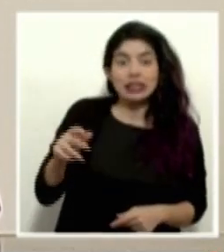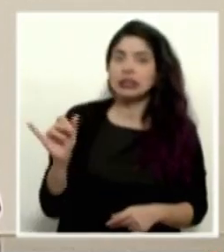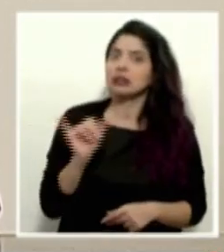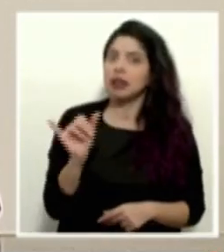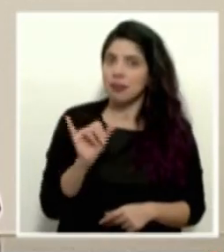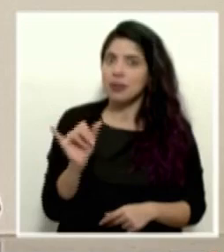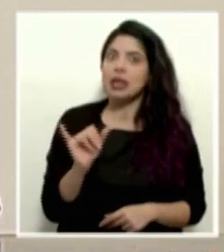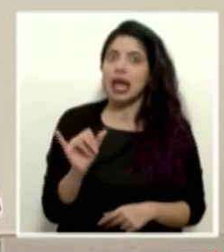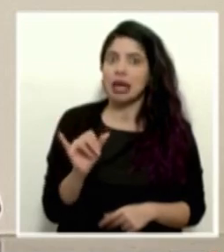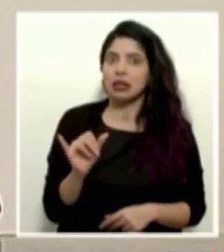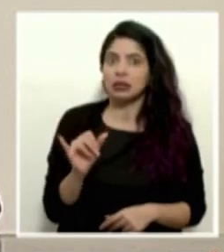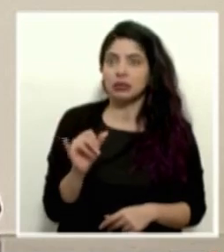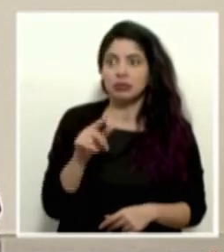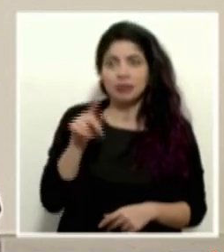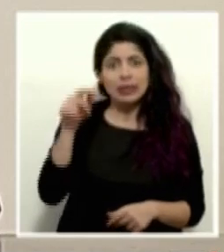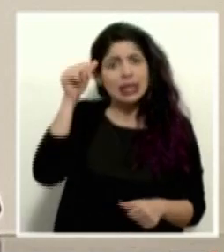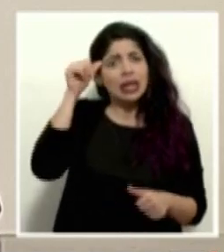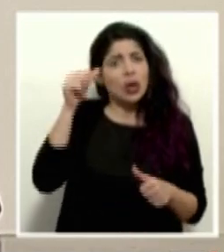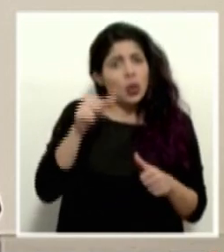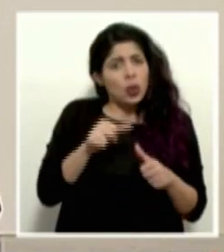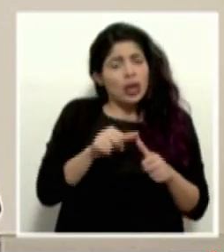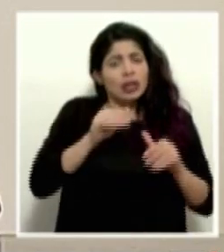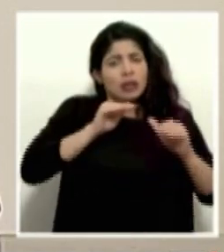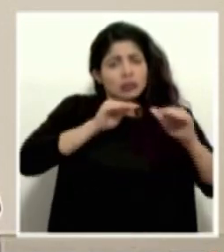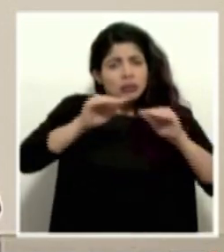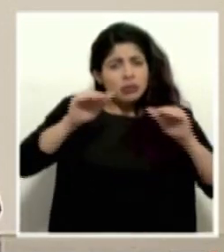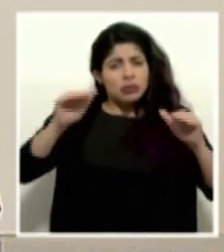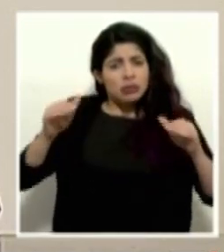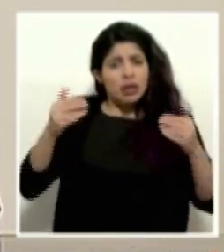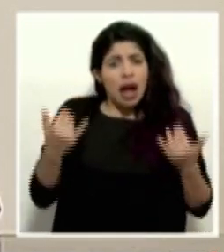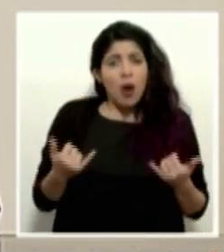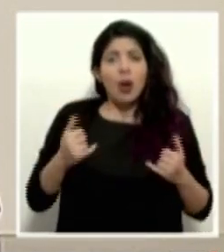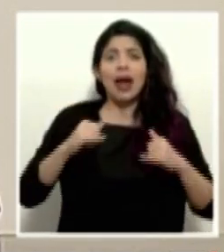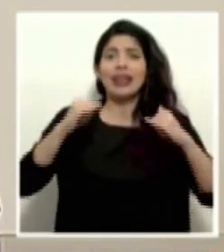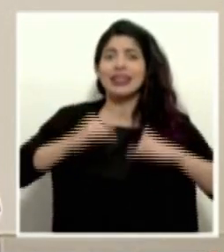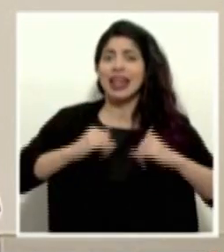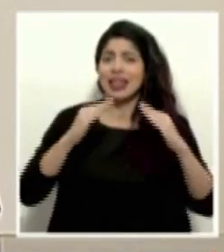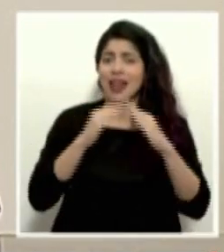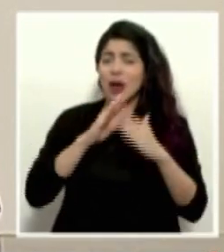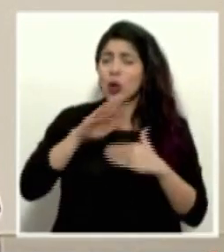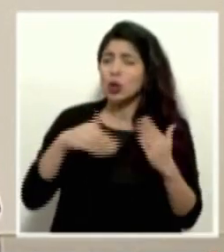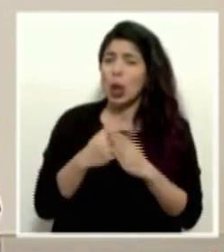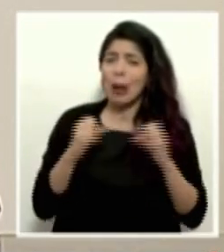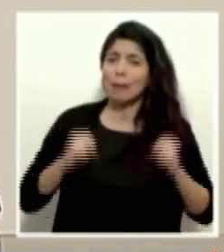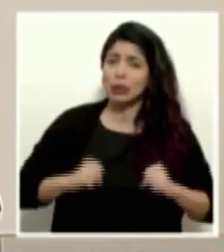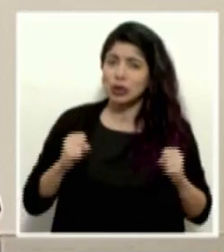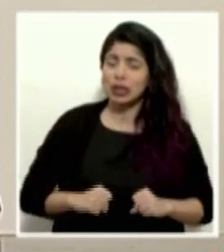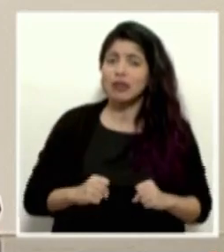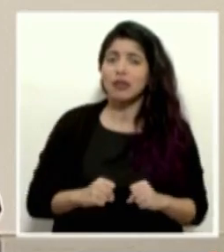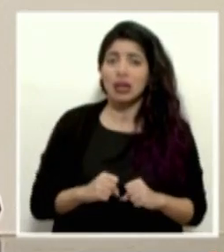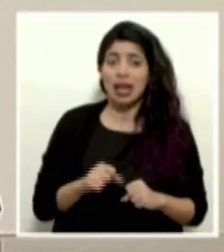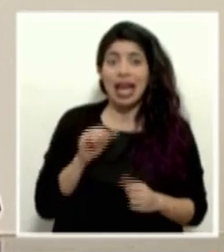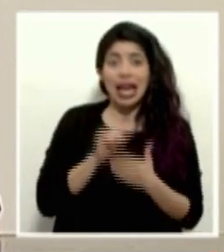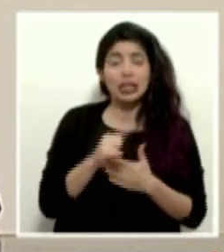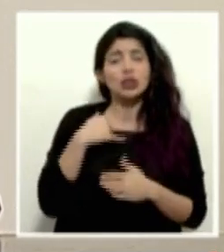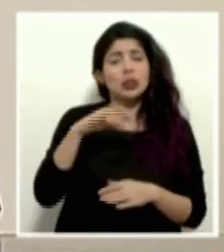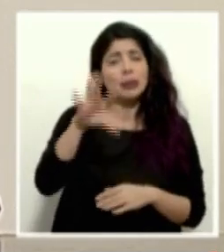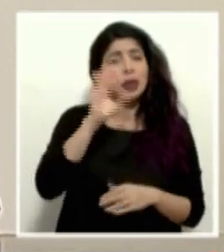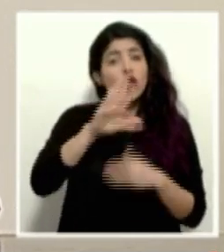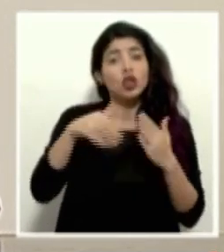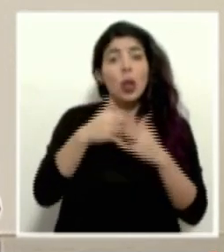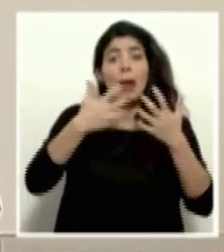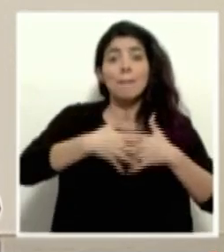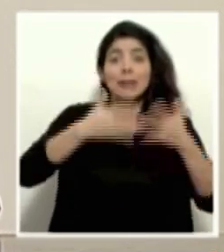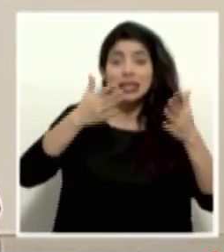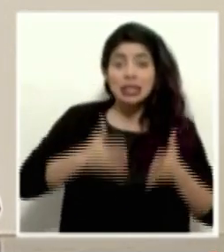también pues son, acordémonos del llamado que estamos haciendo al teletrabajo al máximo que eso de verdad que yo les invito a todos los